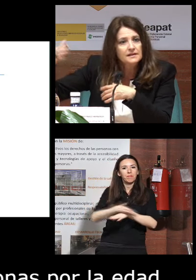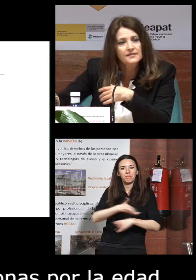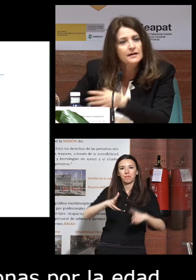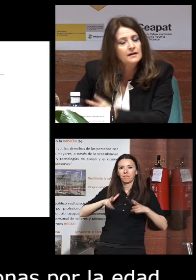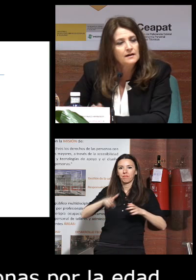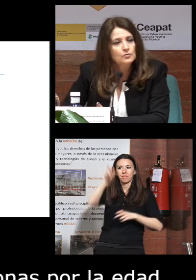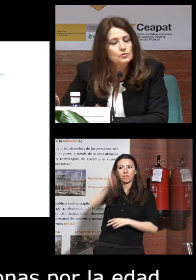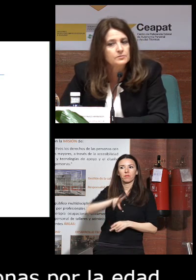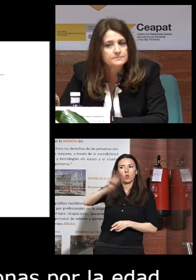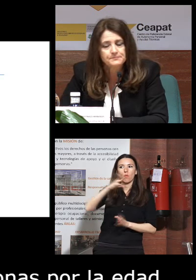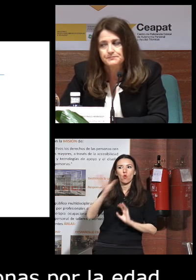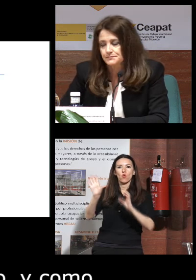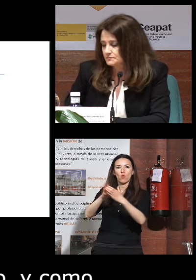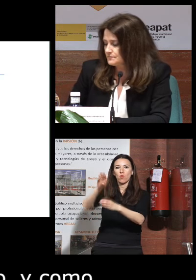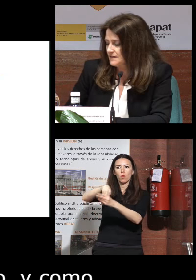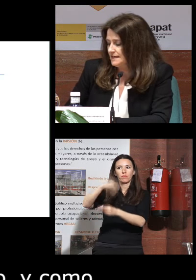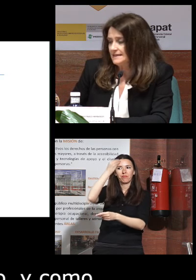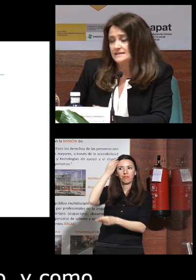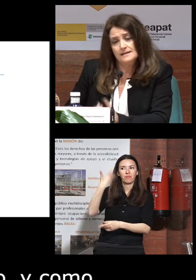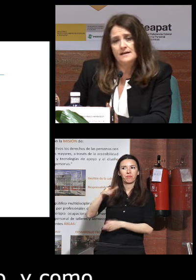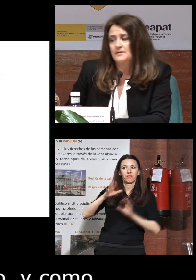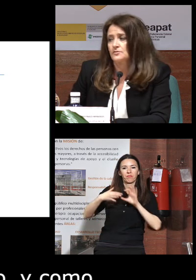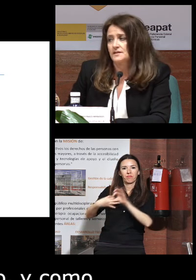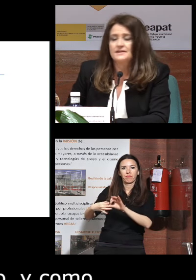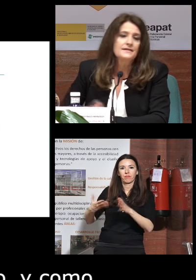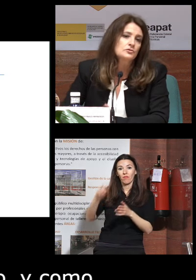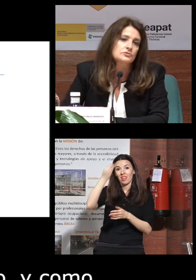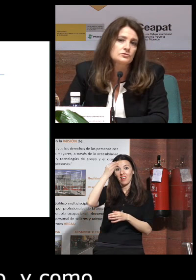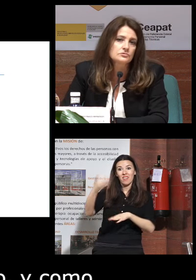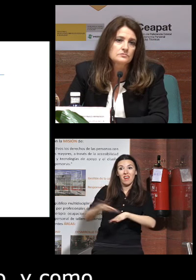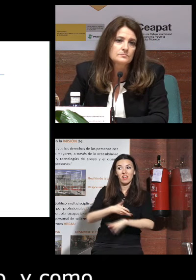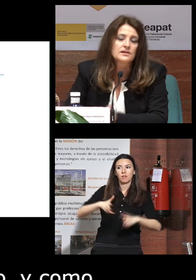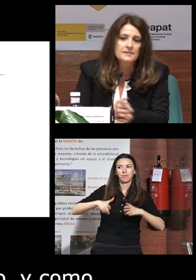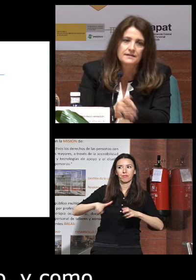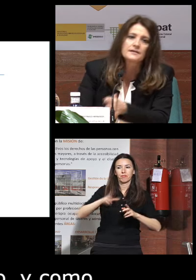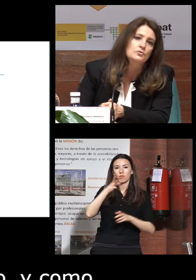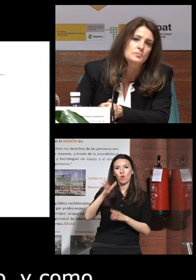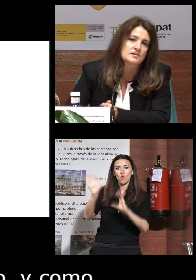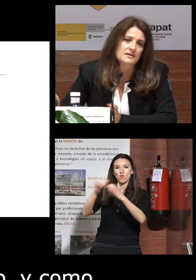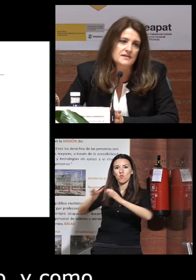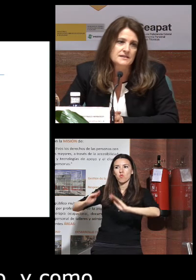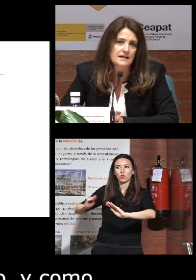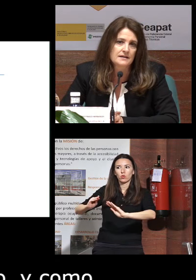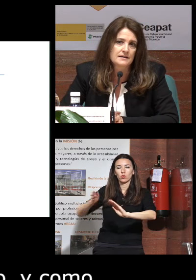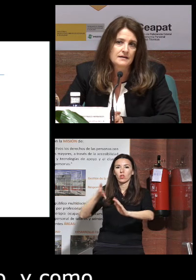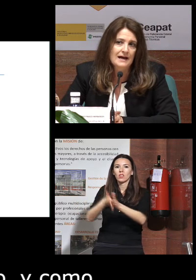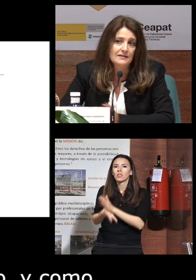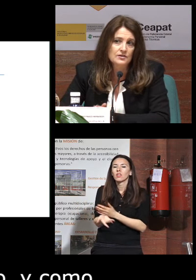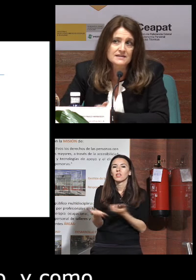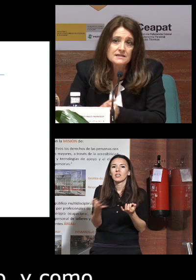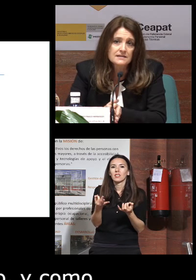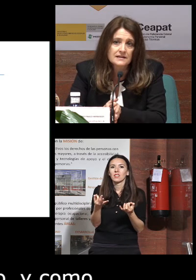que pertenece a un grupo y esa idea preconcebida del otro porque pertenece a un grupo se manifiesta en